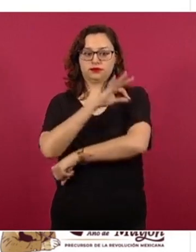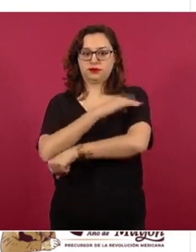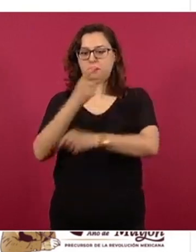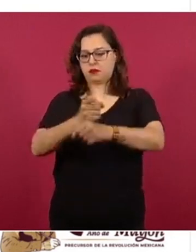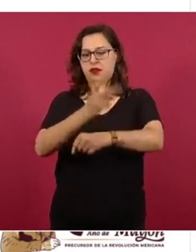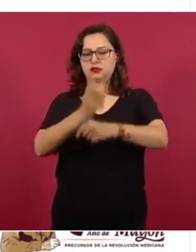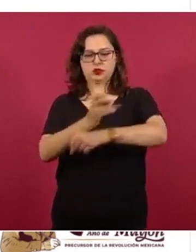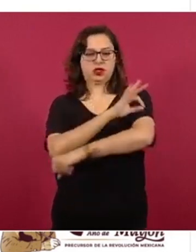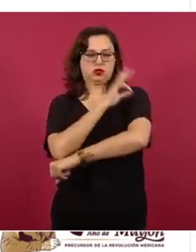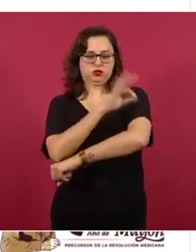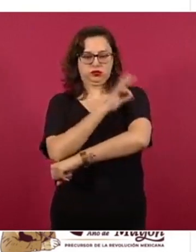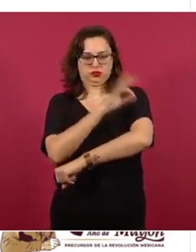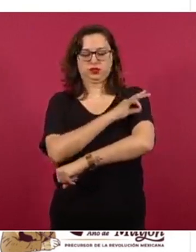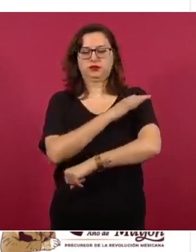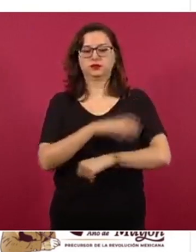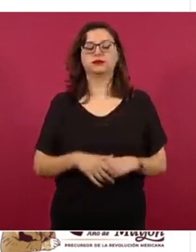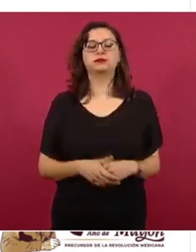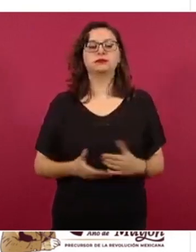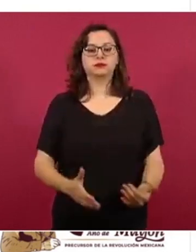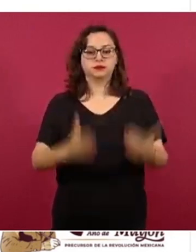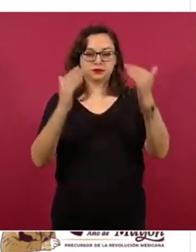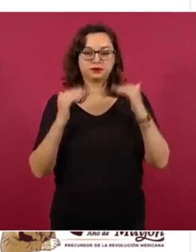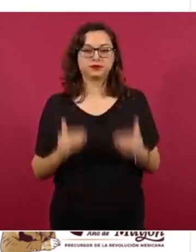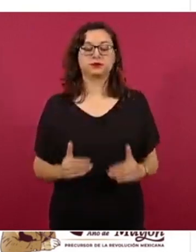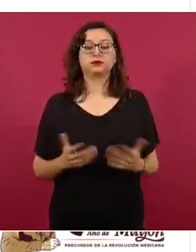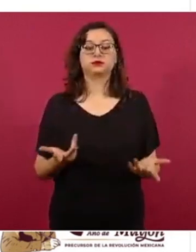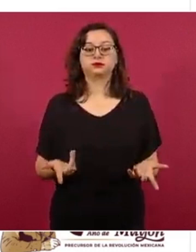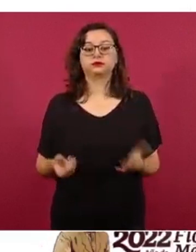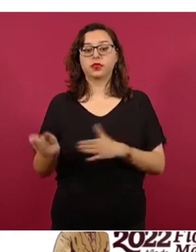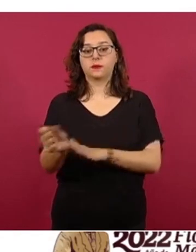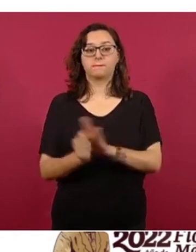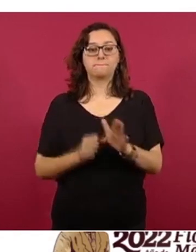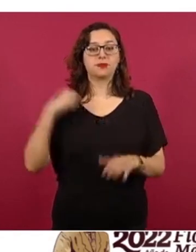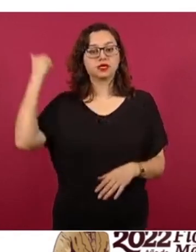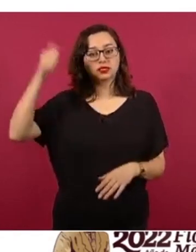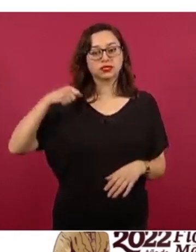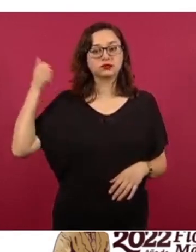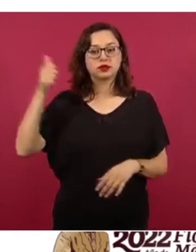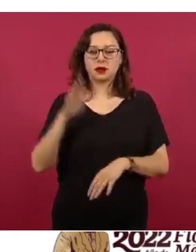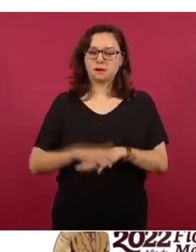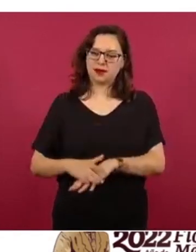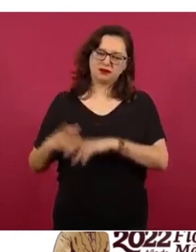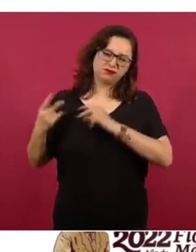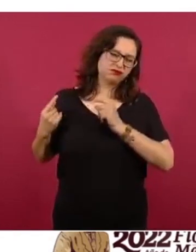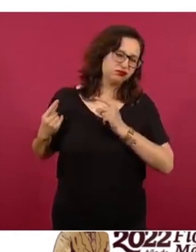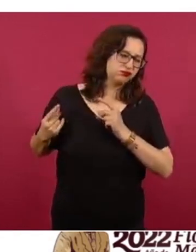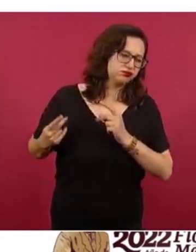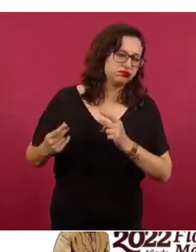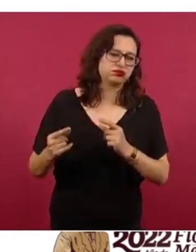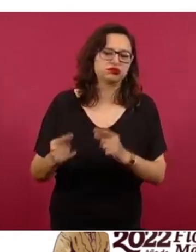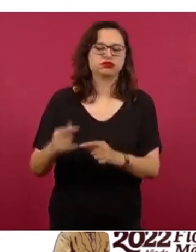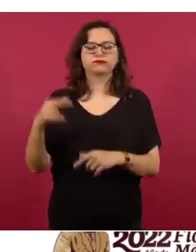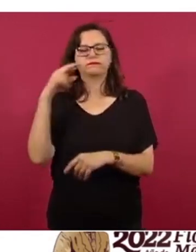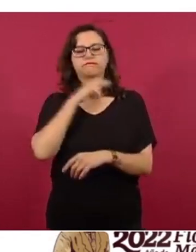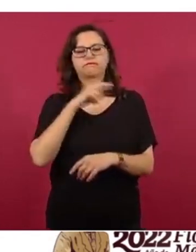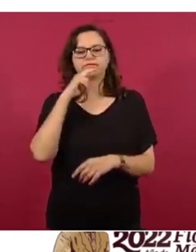contra COVID. La siguiente. Y este es el operativo abril, es la jornada más intensiva de vacunación que tuviéramos